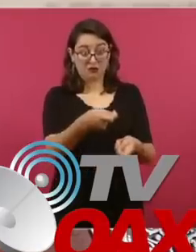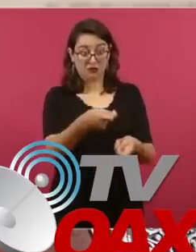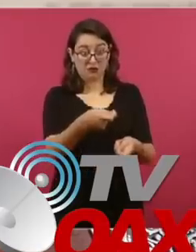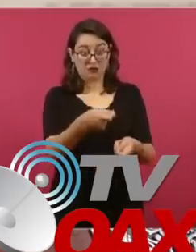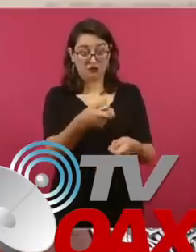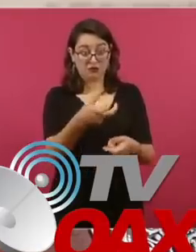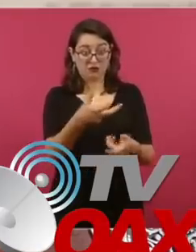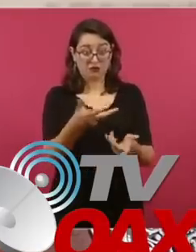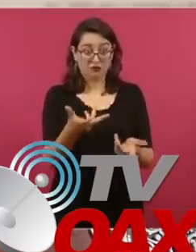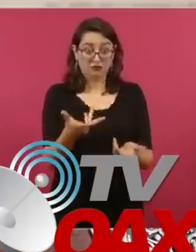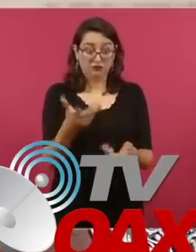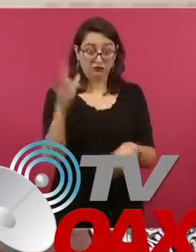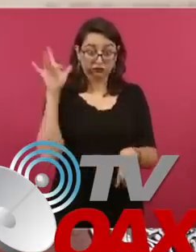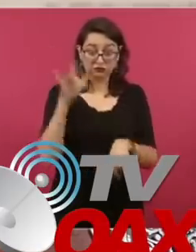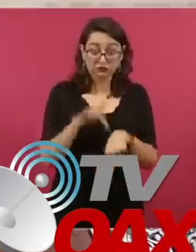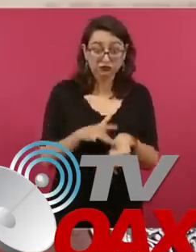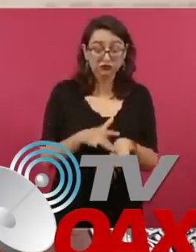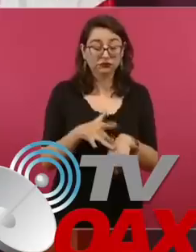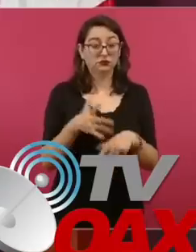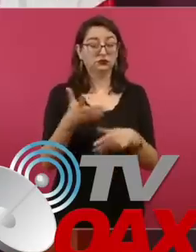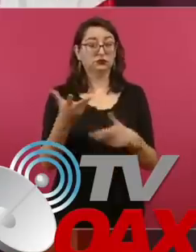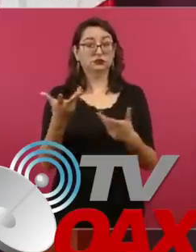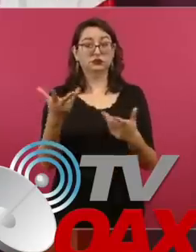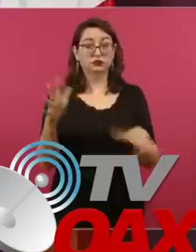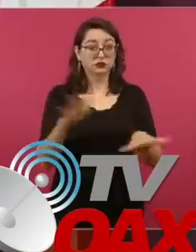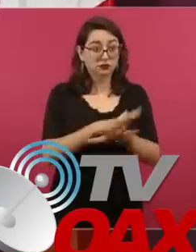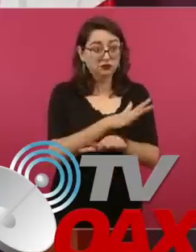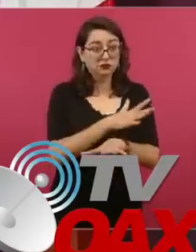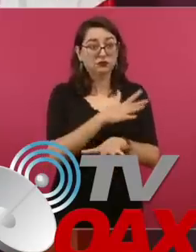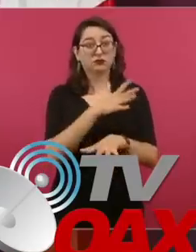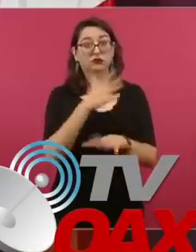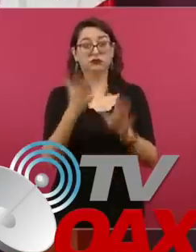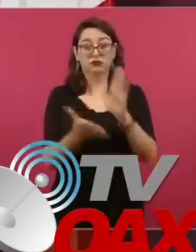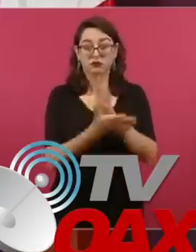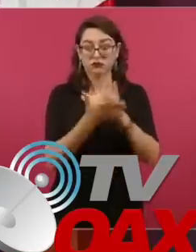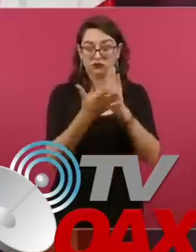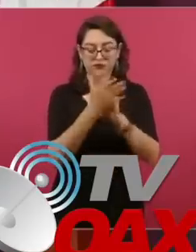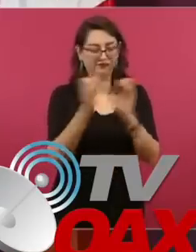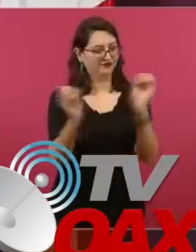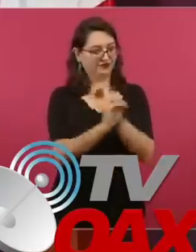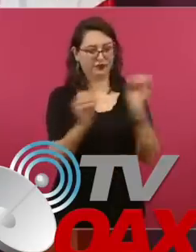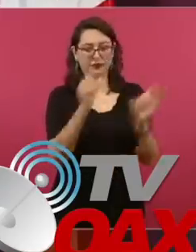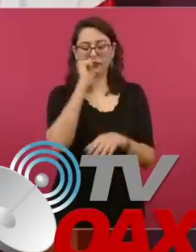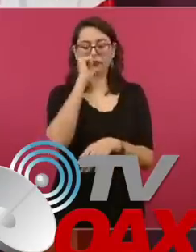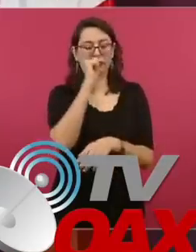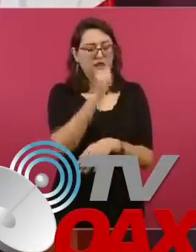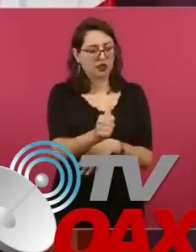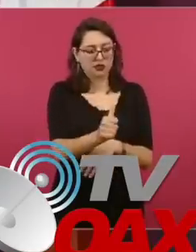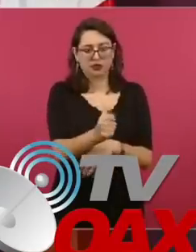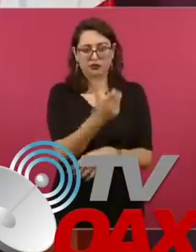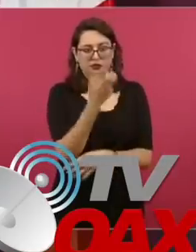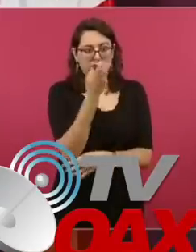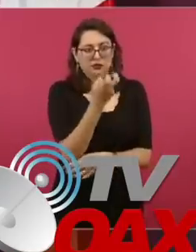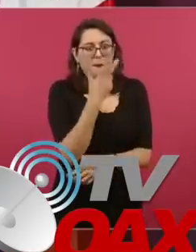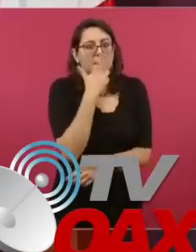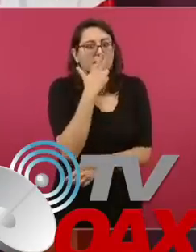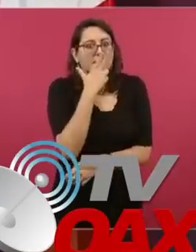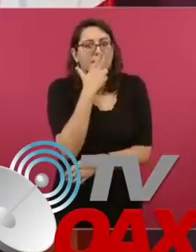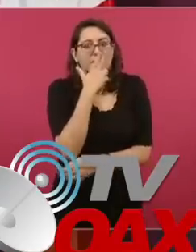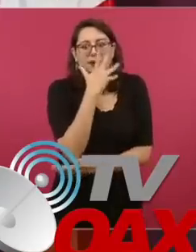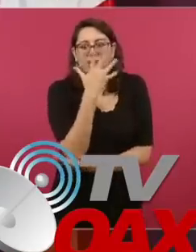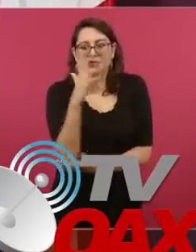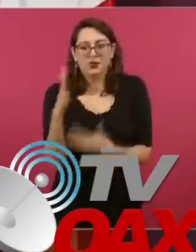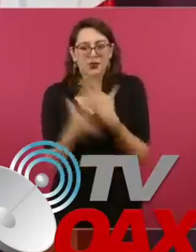Eso ya no va haber nadie que